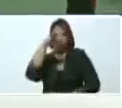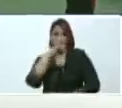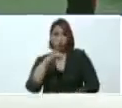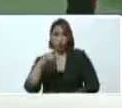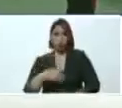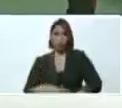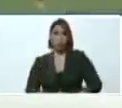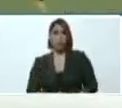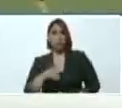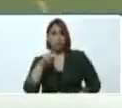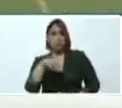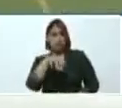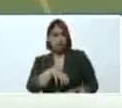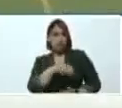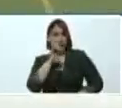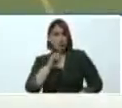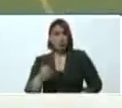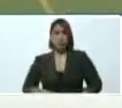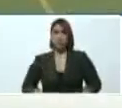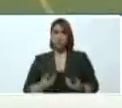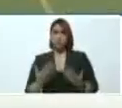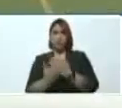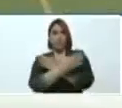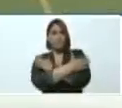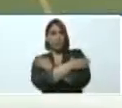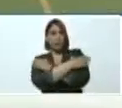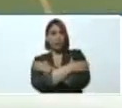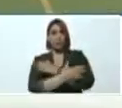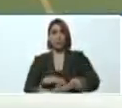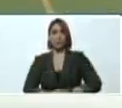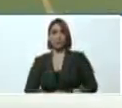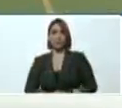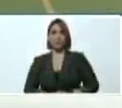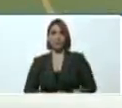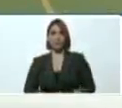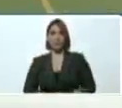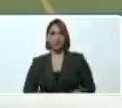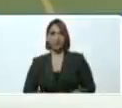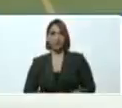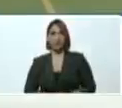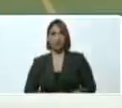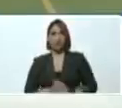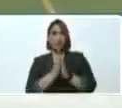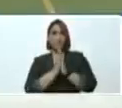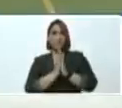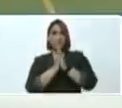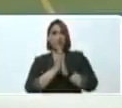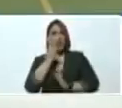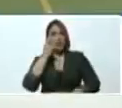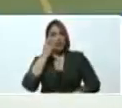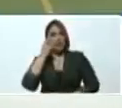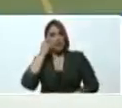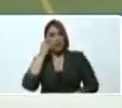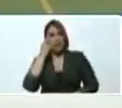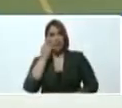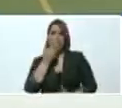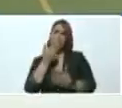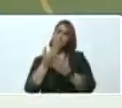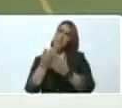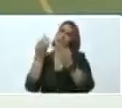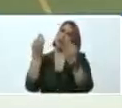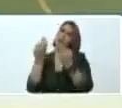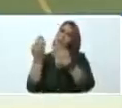Y al Zulia les doy mi abrazo. Y a la chinita le pido siempre sus bendiciones, su